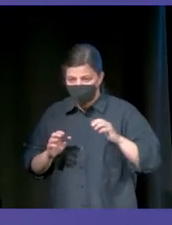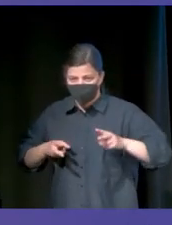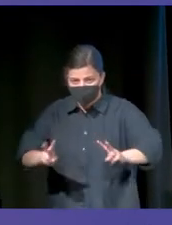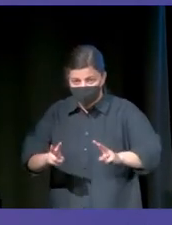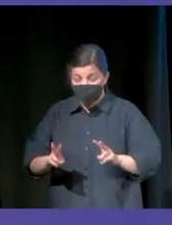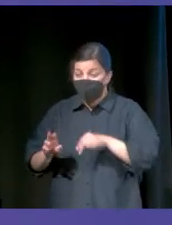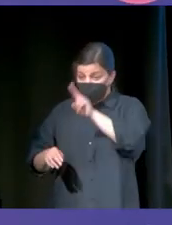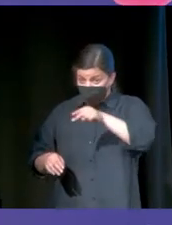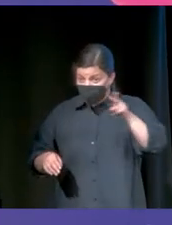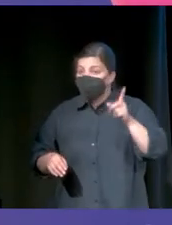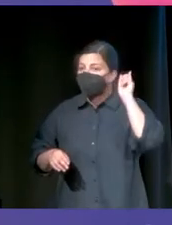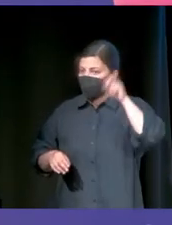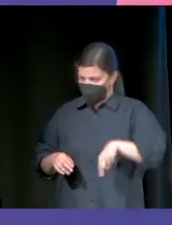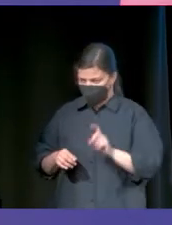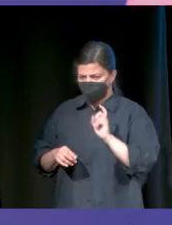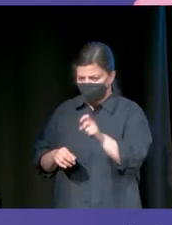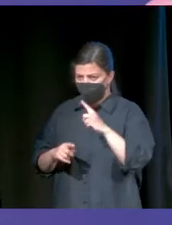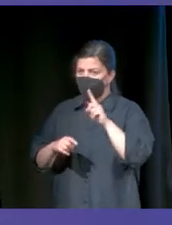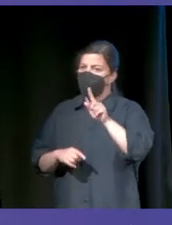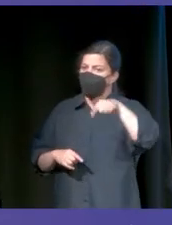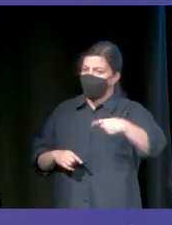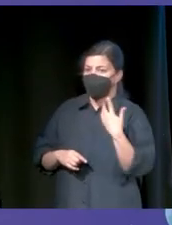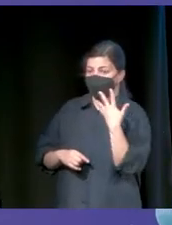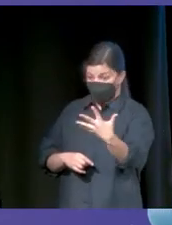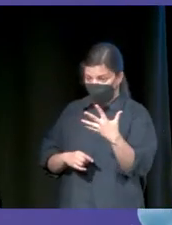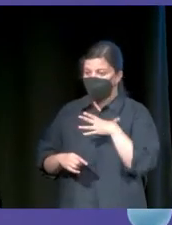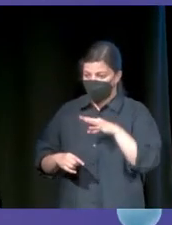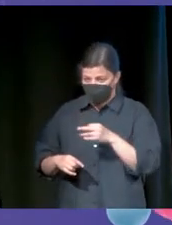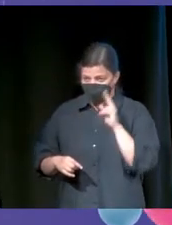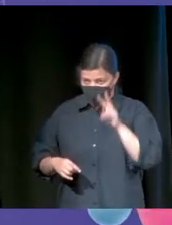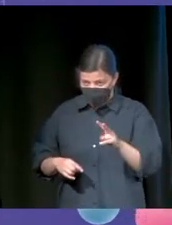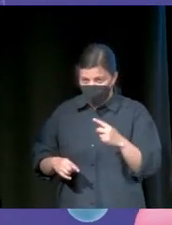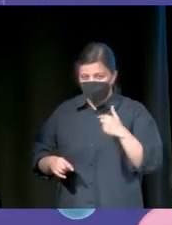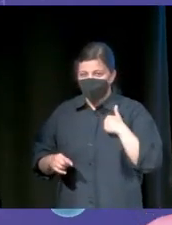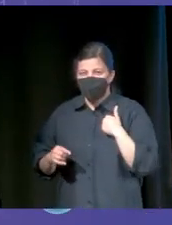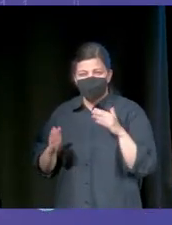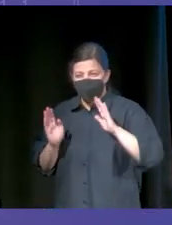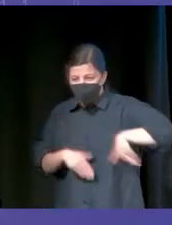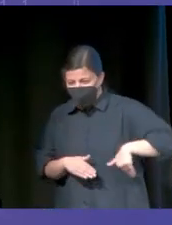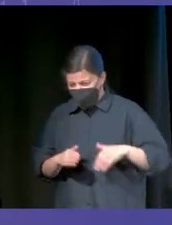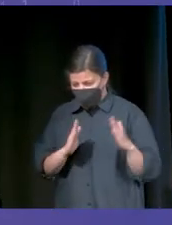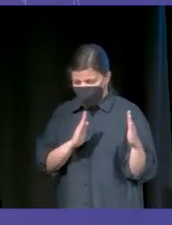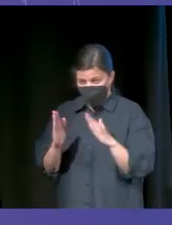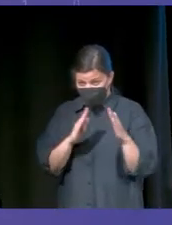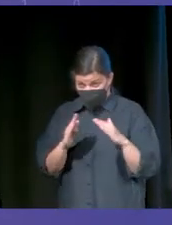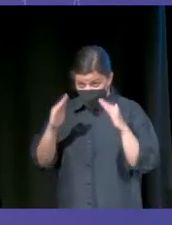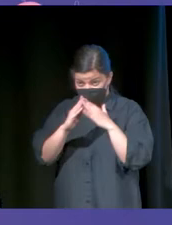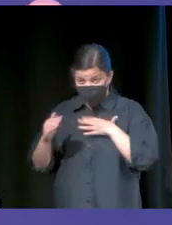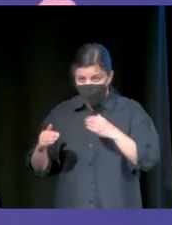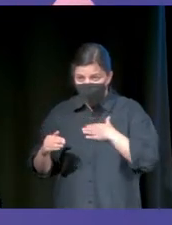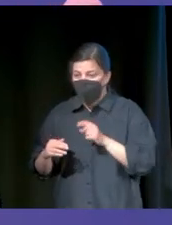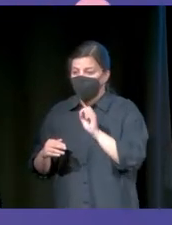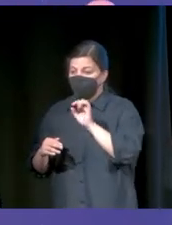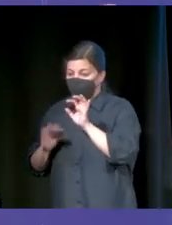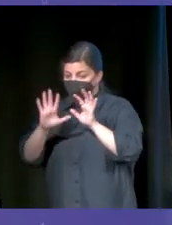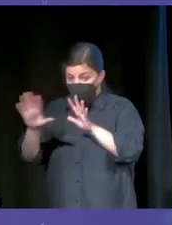Pero es que Netflix también tiene un botón para ver la serie a 1,5X. Es terrible. Yo vi toda la última temporada de la casa de papel en 2 horas saltando de 10 segundos a